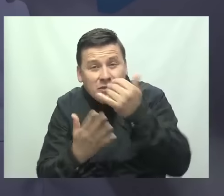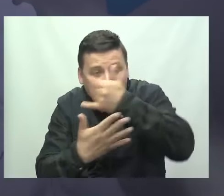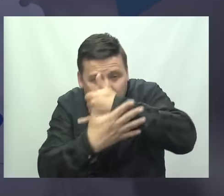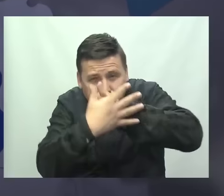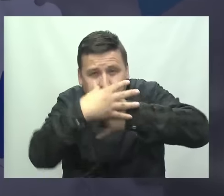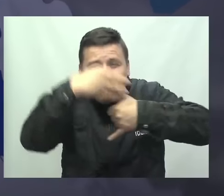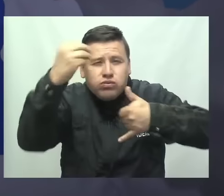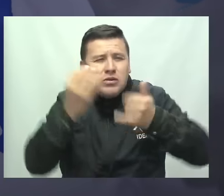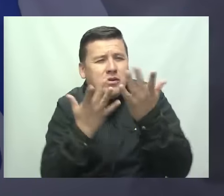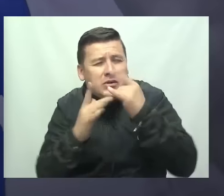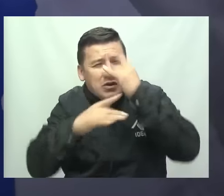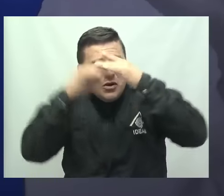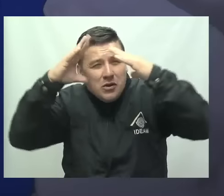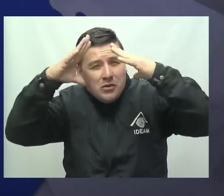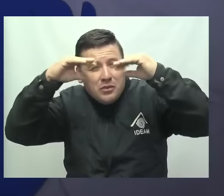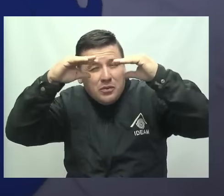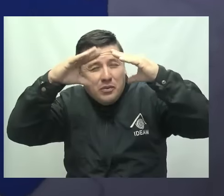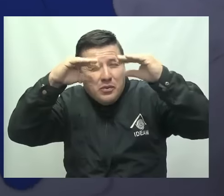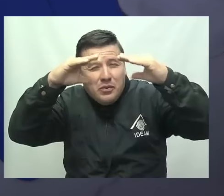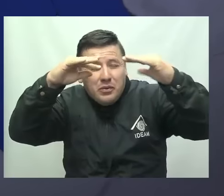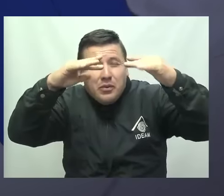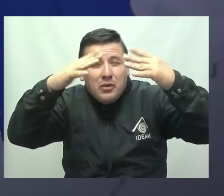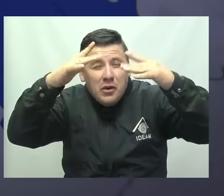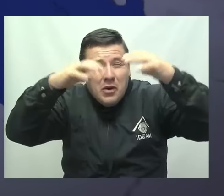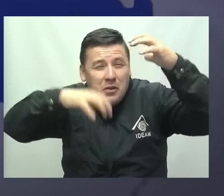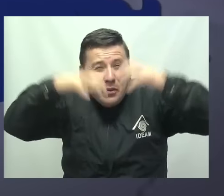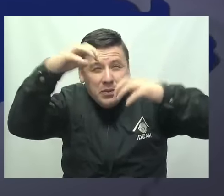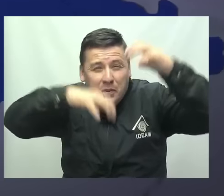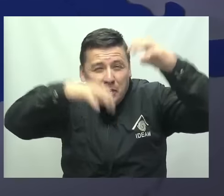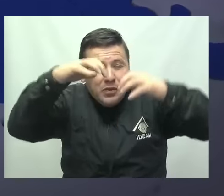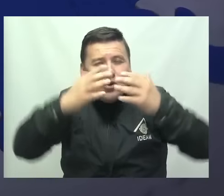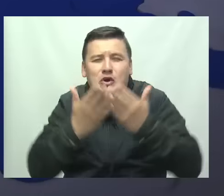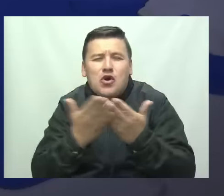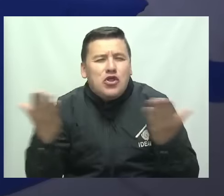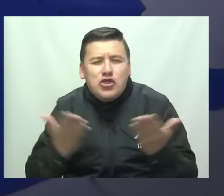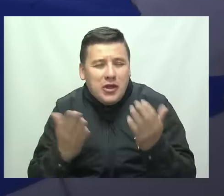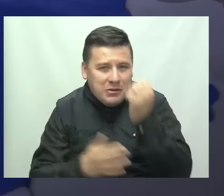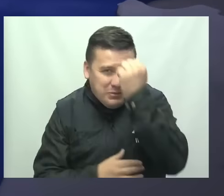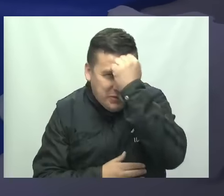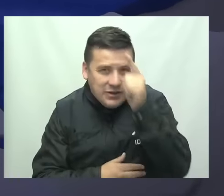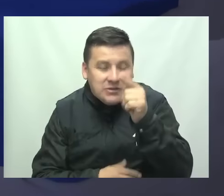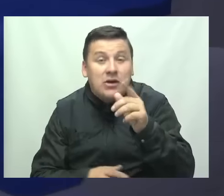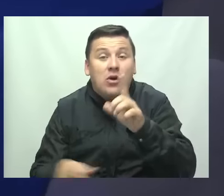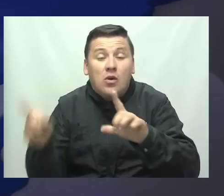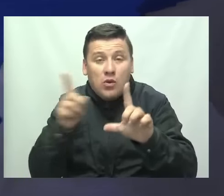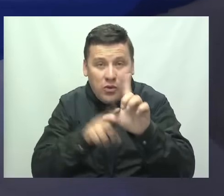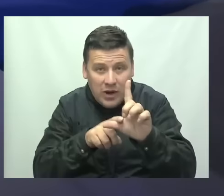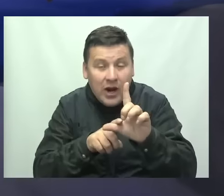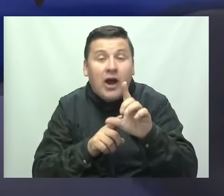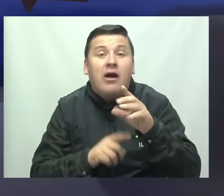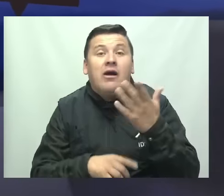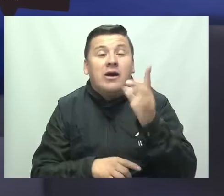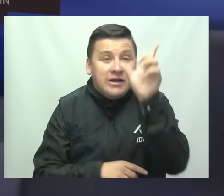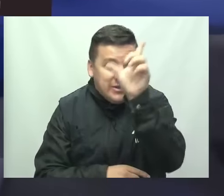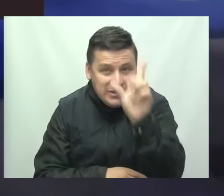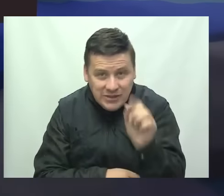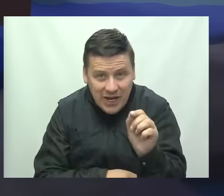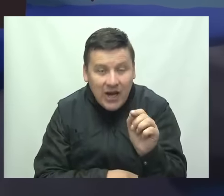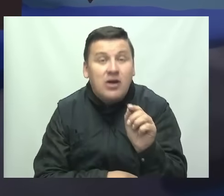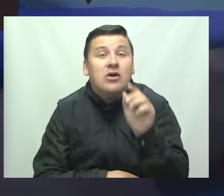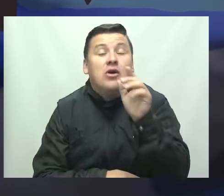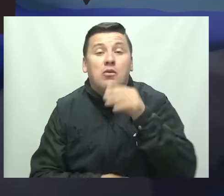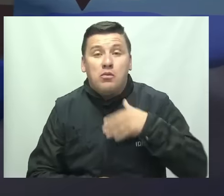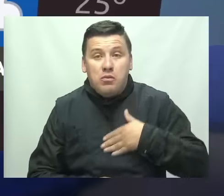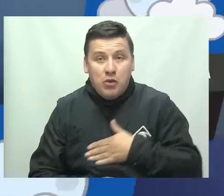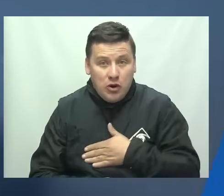cielo parcialmente nublado y lluvias de variada intensidad ubicadas principalmente en La Guajira, norte del Cesar, sur de Bolívar y